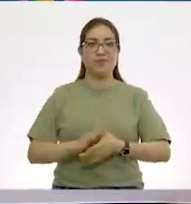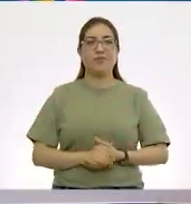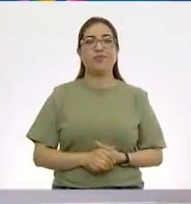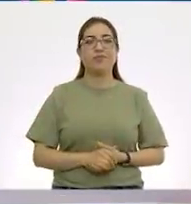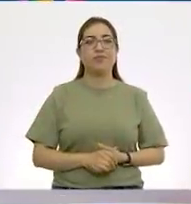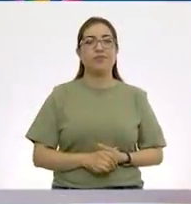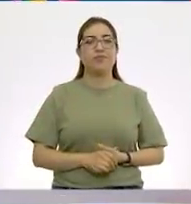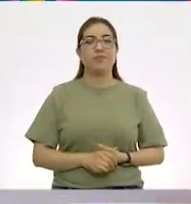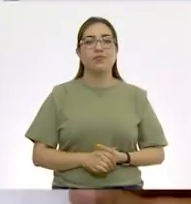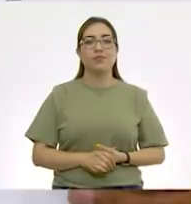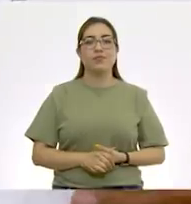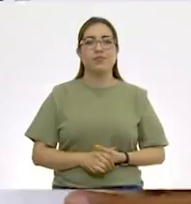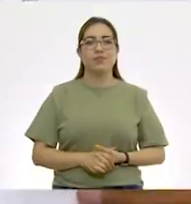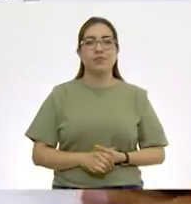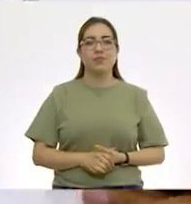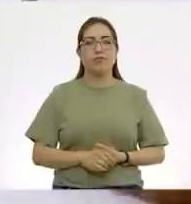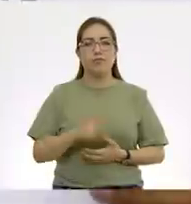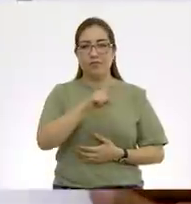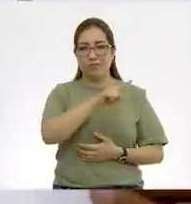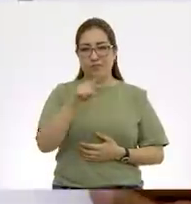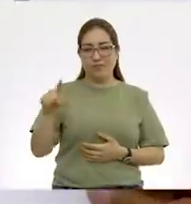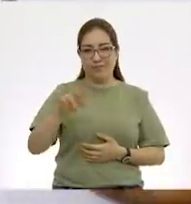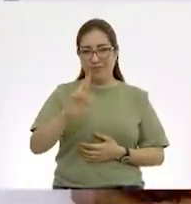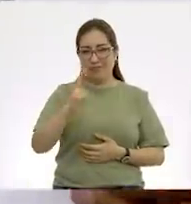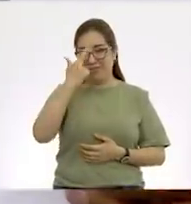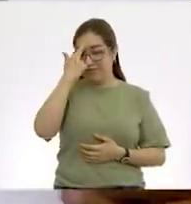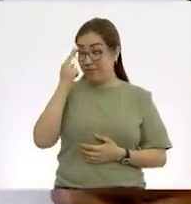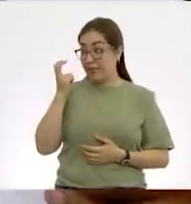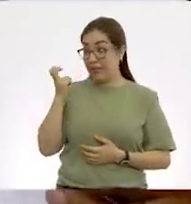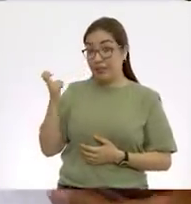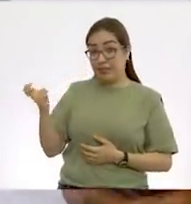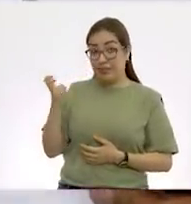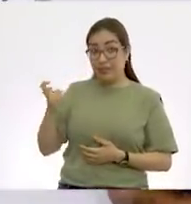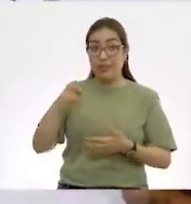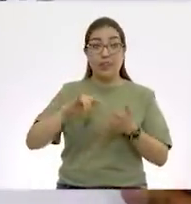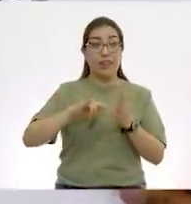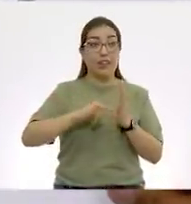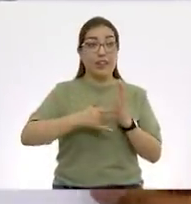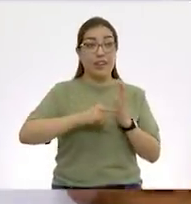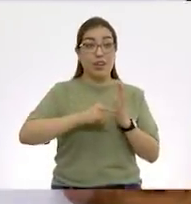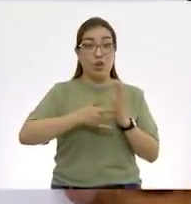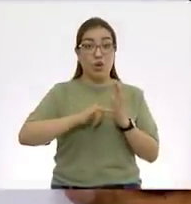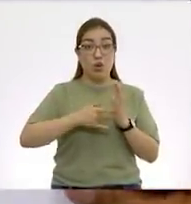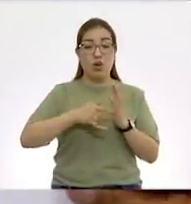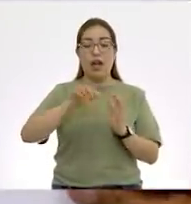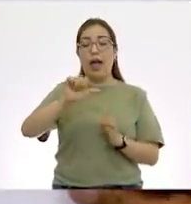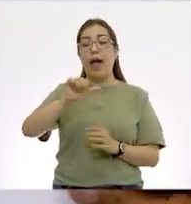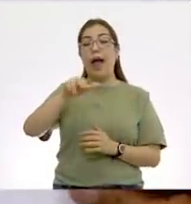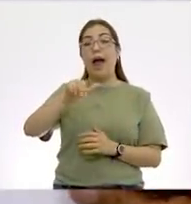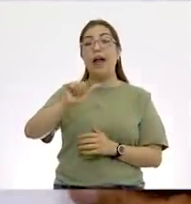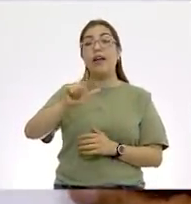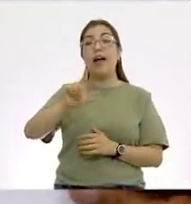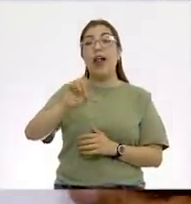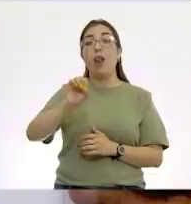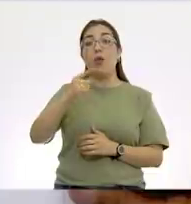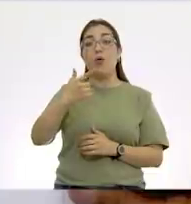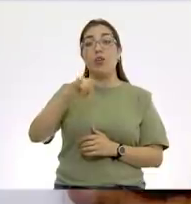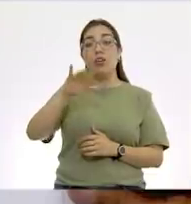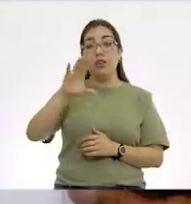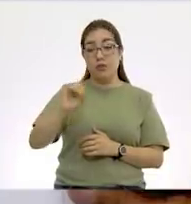A ver, recordarán que este es su reloj, y grábenselo también, muchachos. Es un reloj analógico.